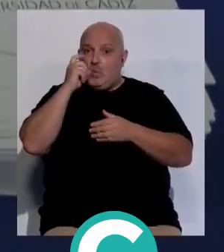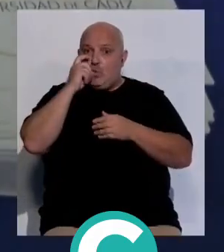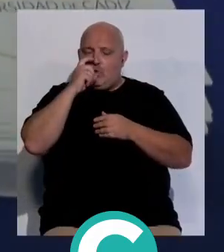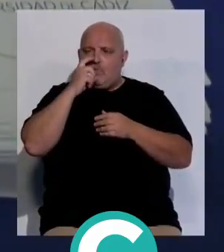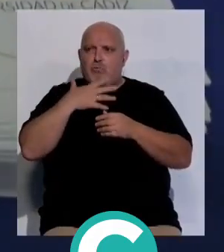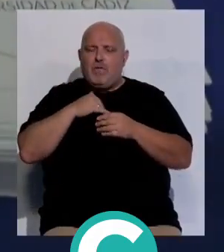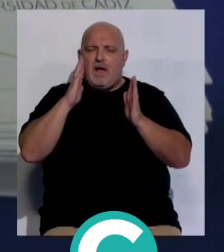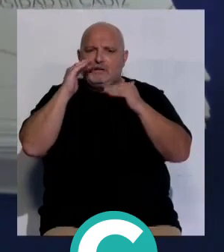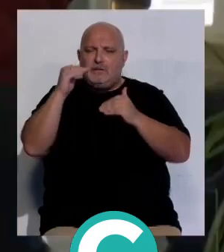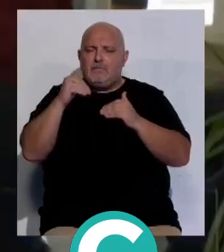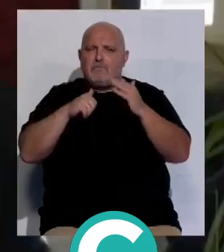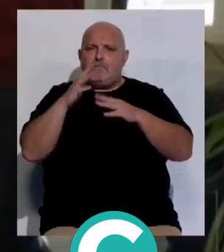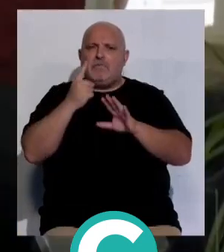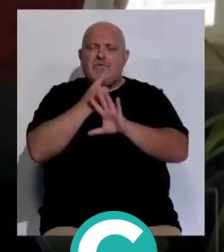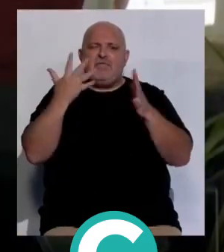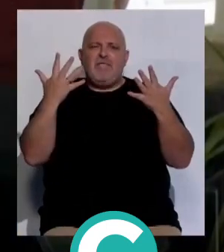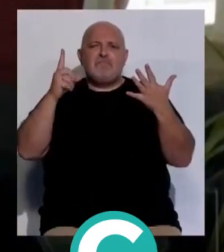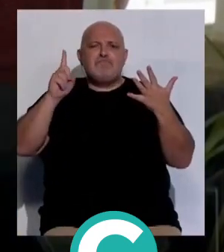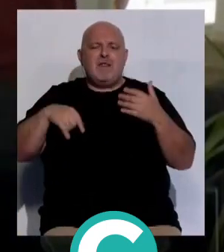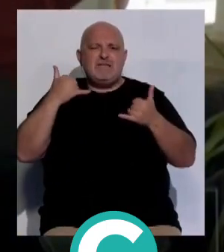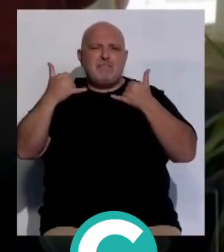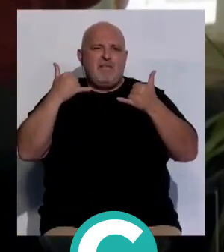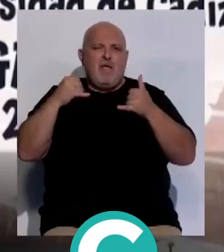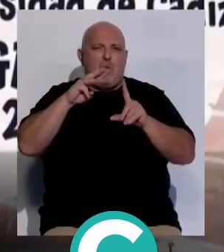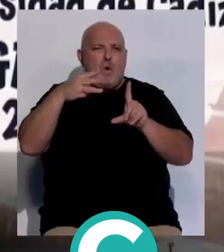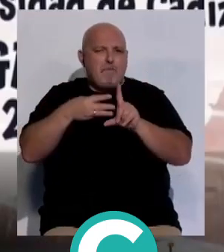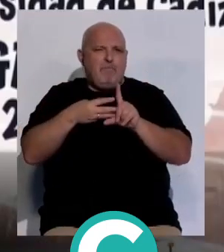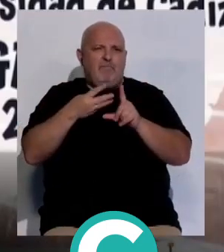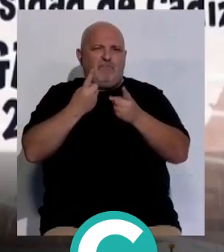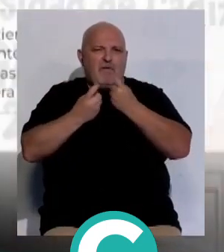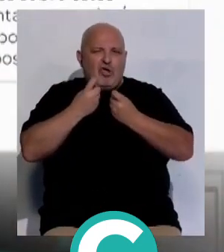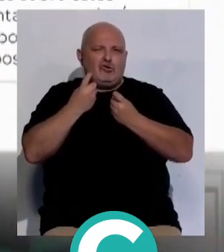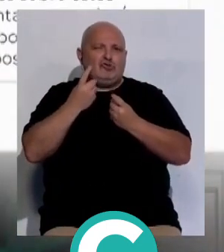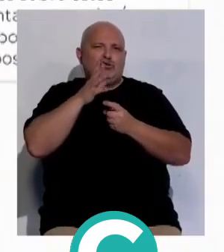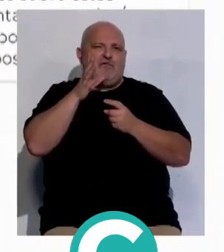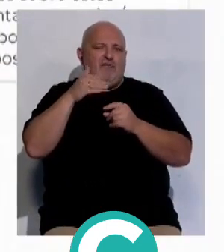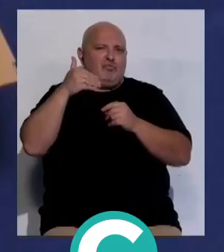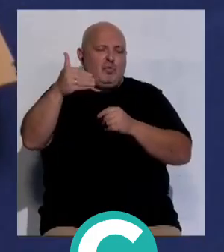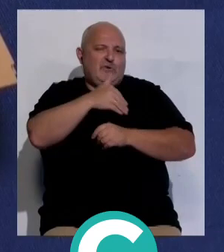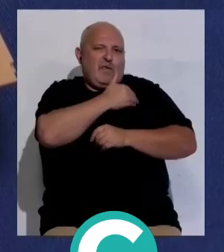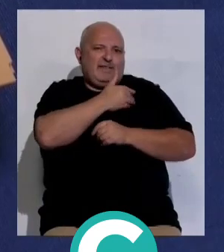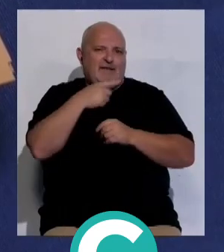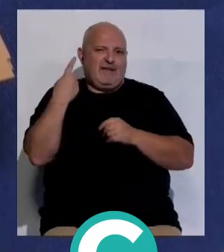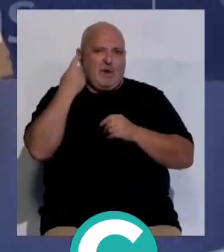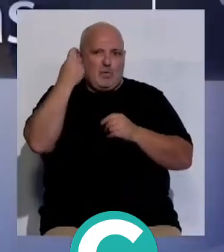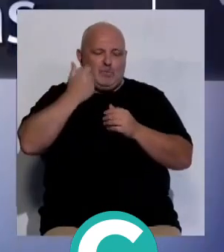se pueden atender más de 10.000 llamadas y conexiones web para solicitar información de sus futuros estudiantes.